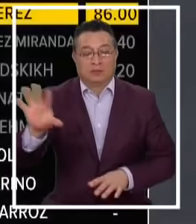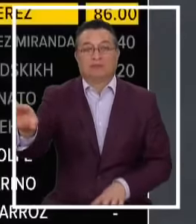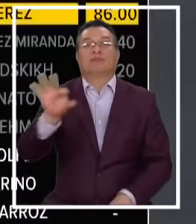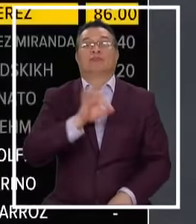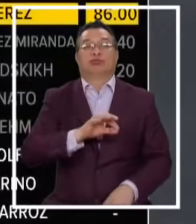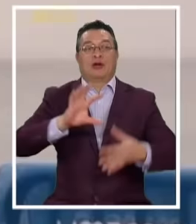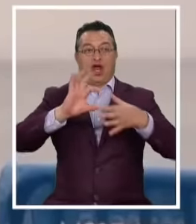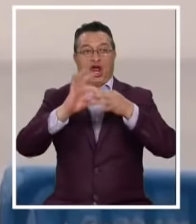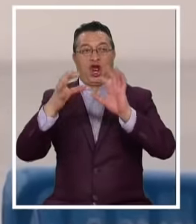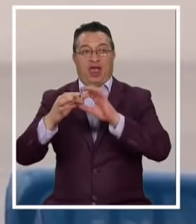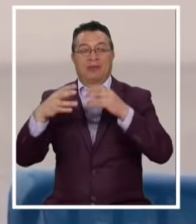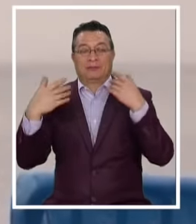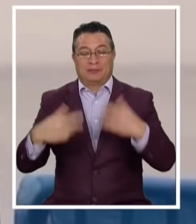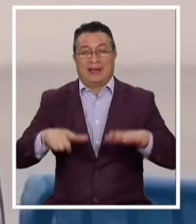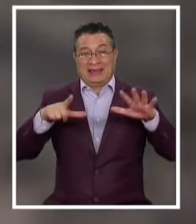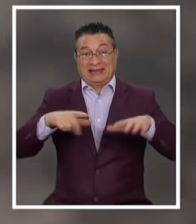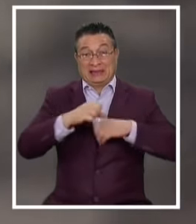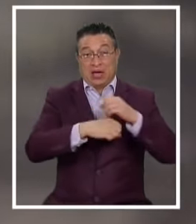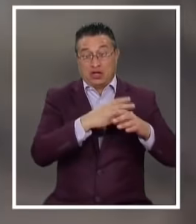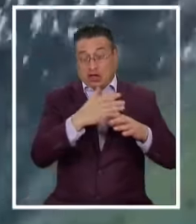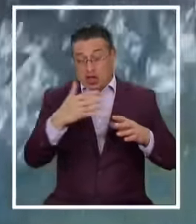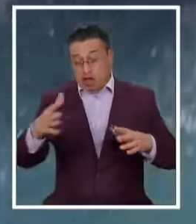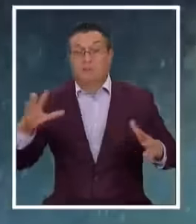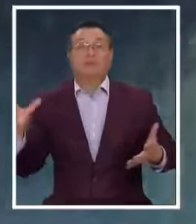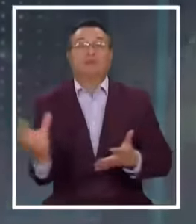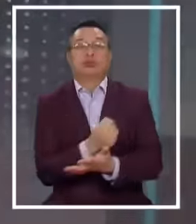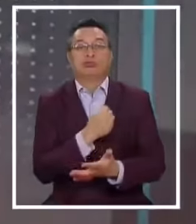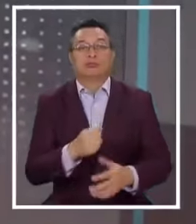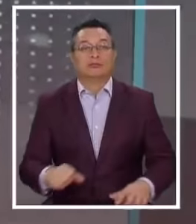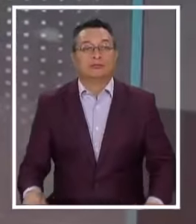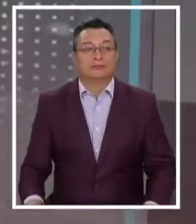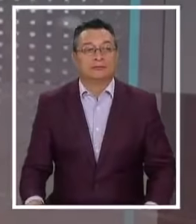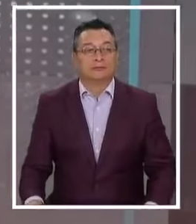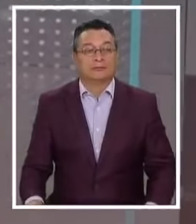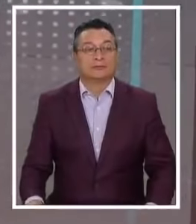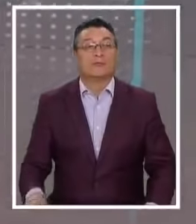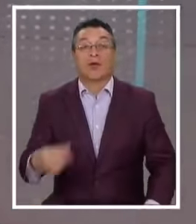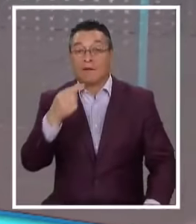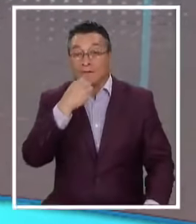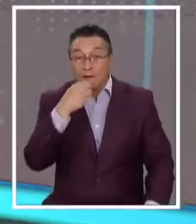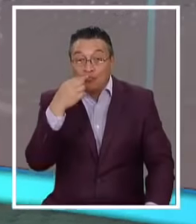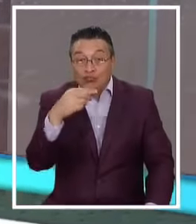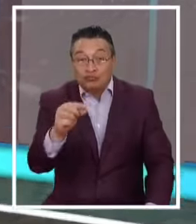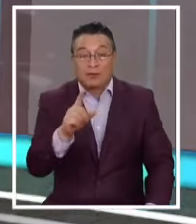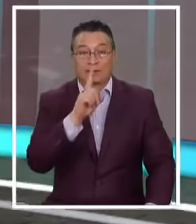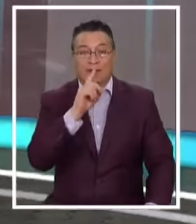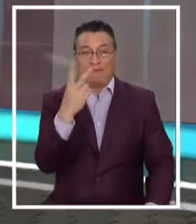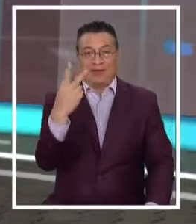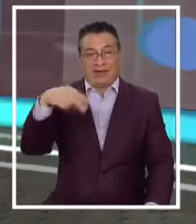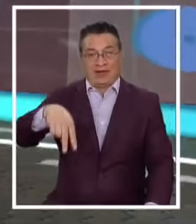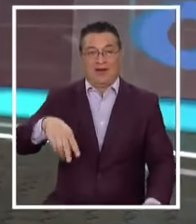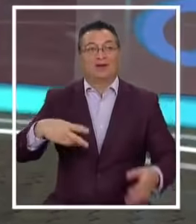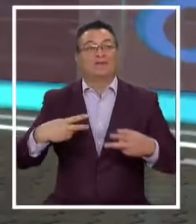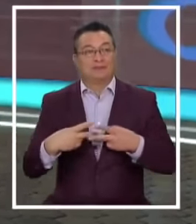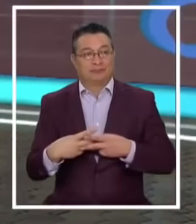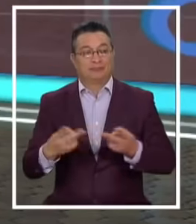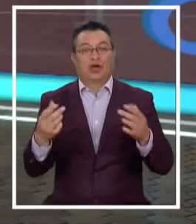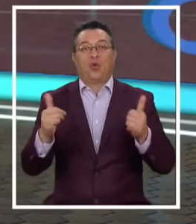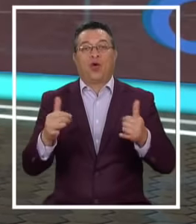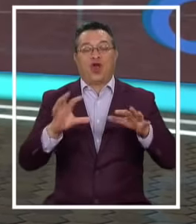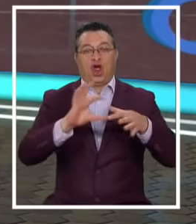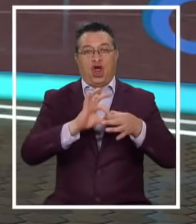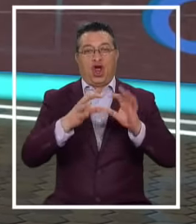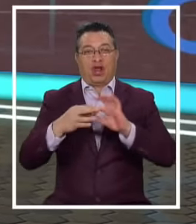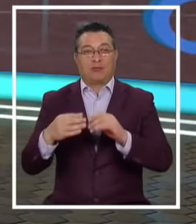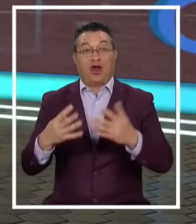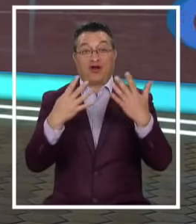sueño olímpico Después de 17 años Ya no queda nada Usted sabe que acá En TVN Tendremos el canal De los Juegos